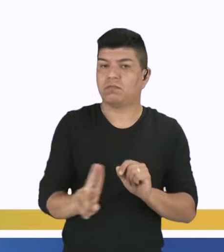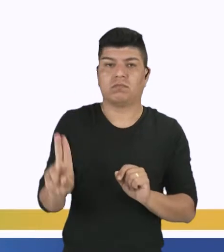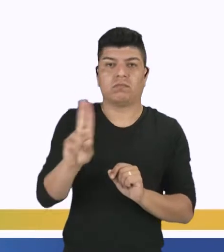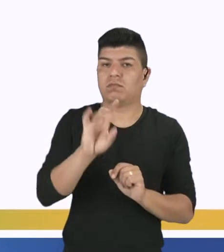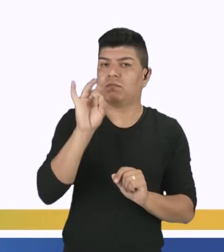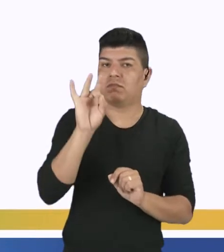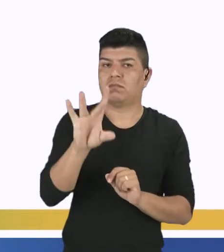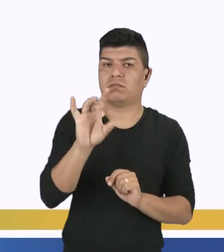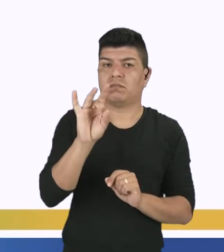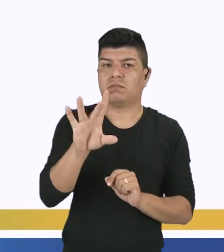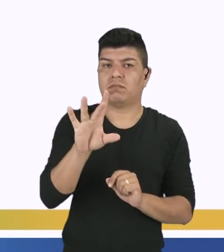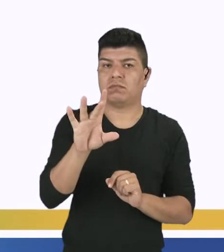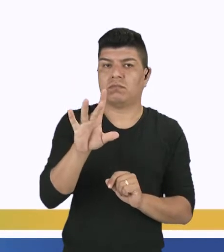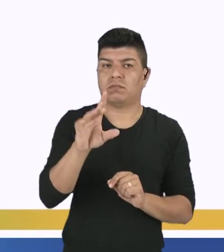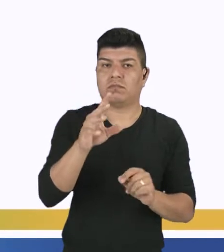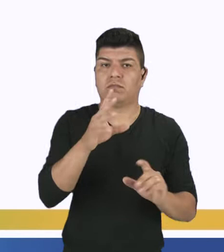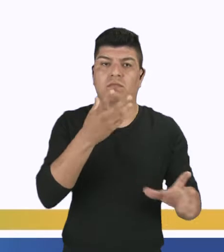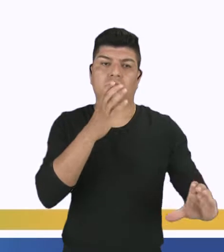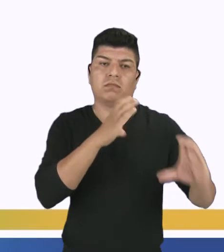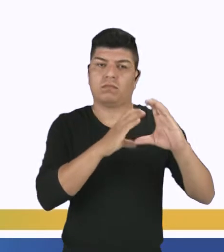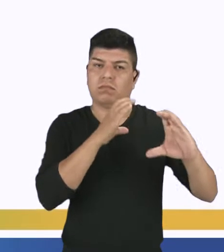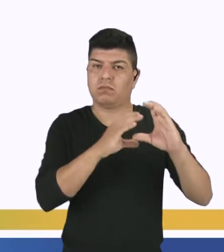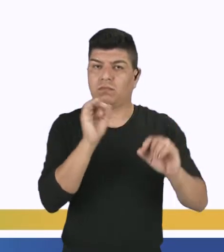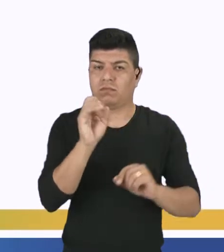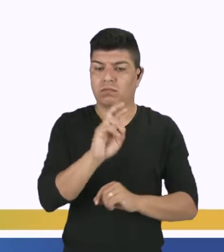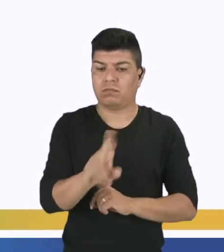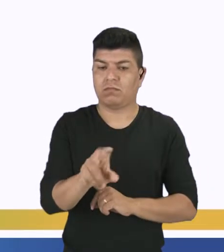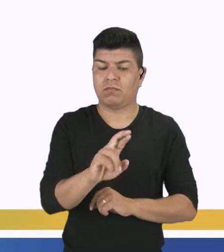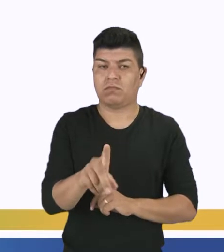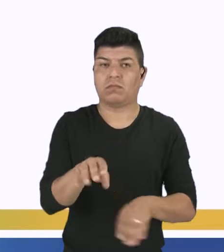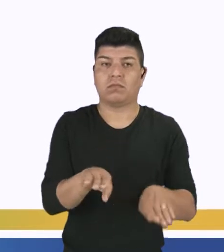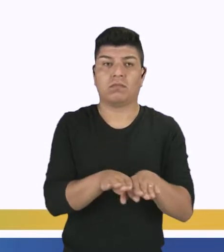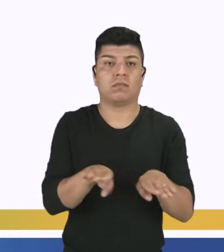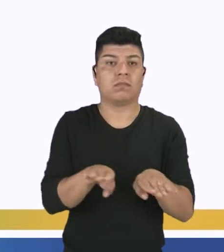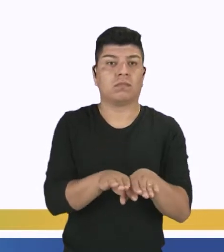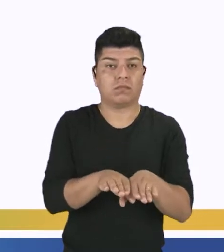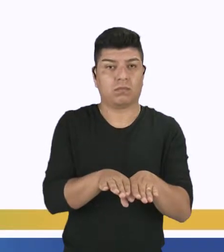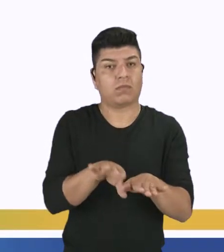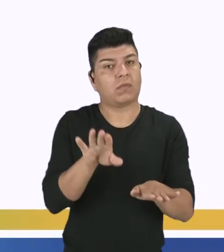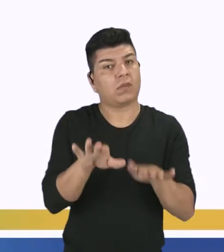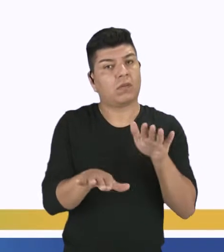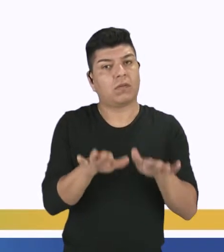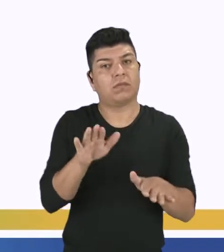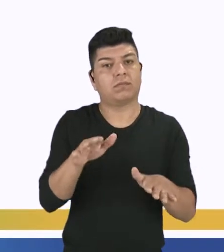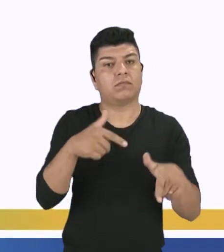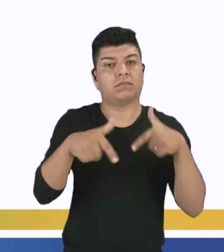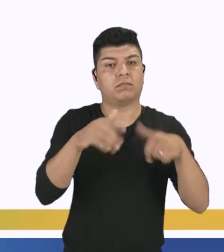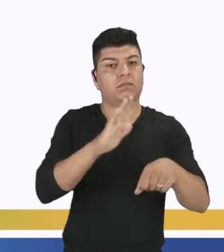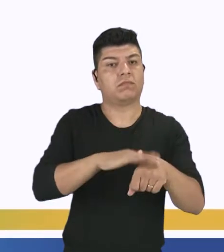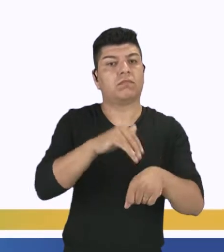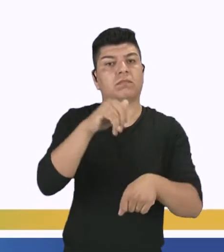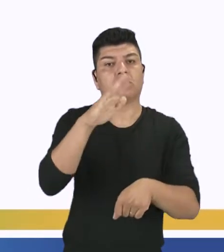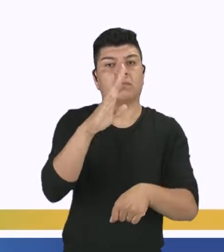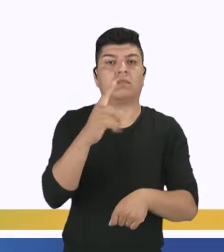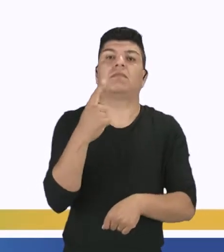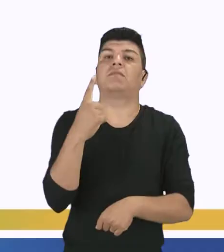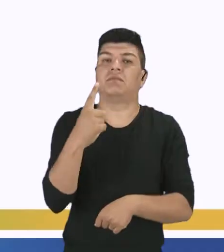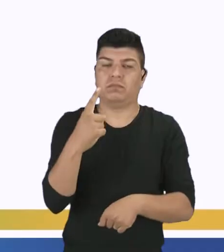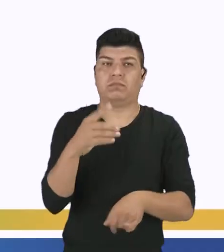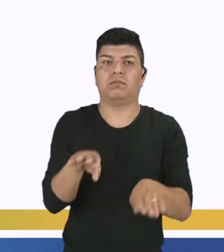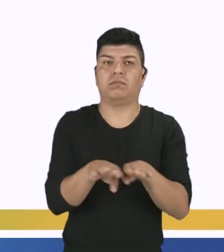solamente para un medio de comunicación, ¿tá? Ellos, generalmente, trabajan para más de un y